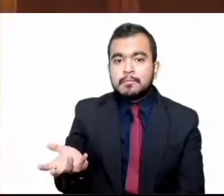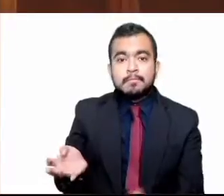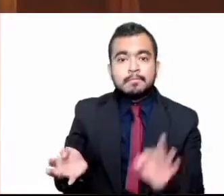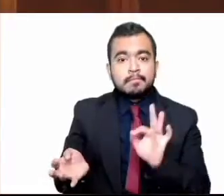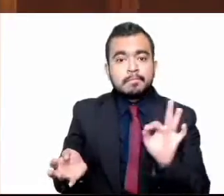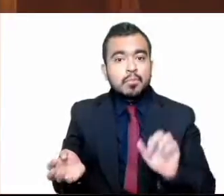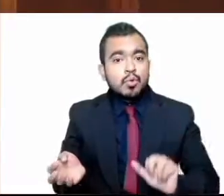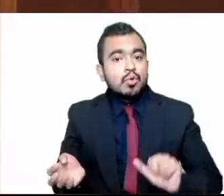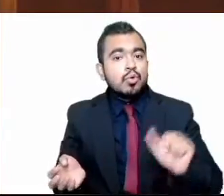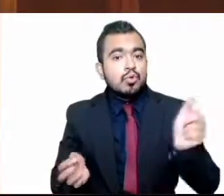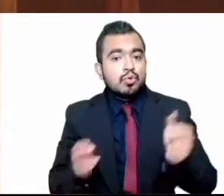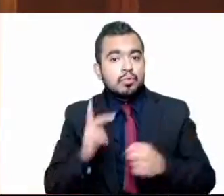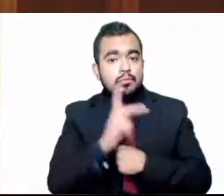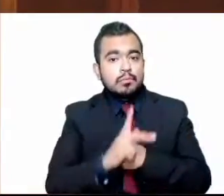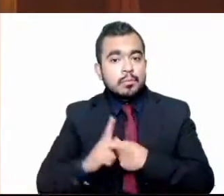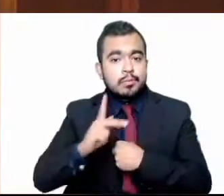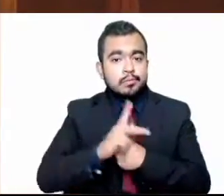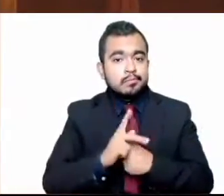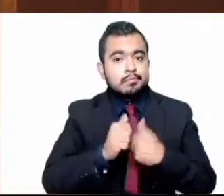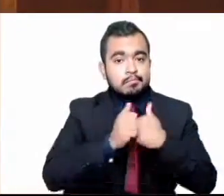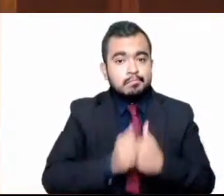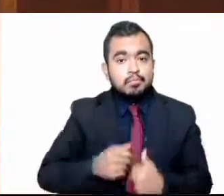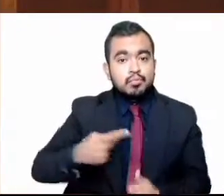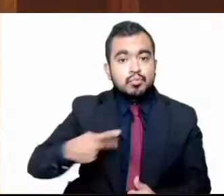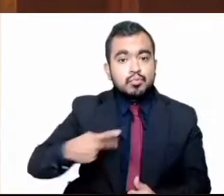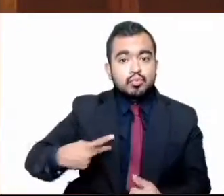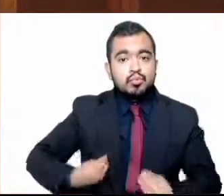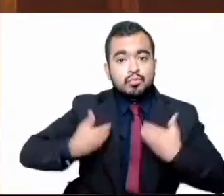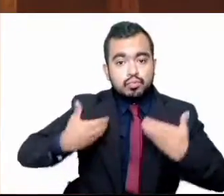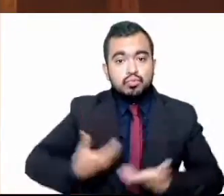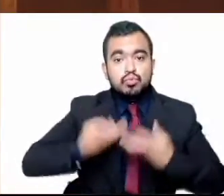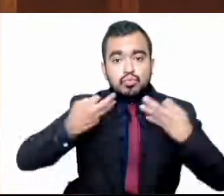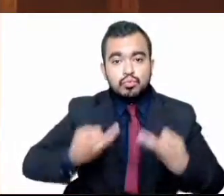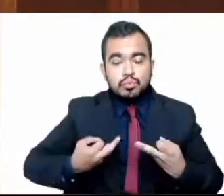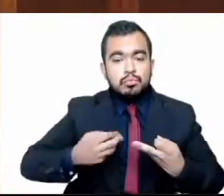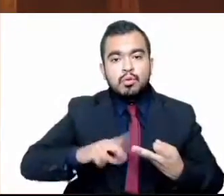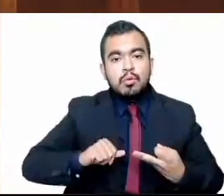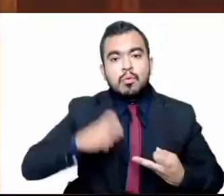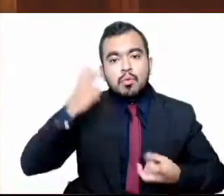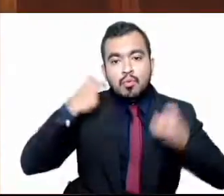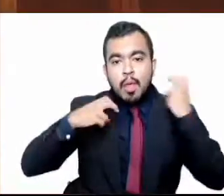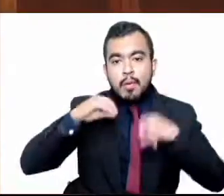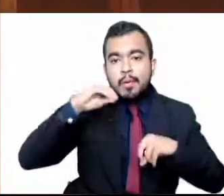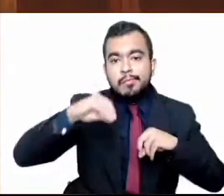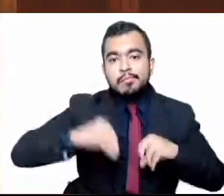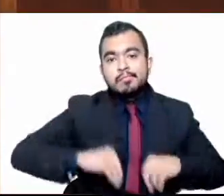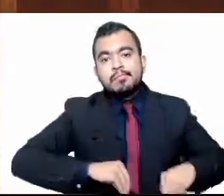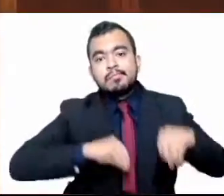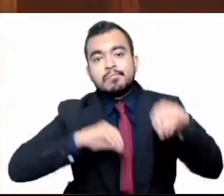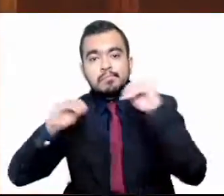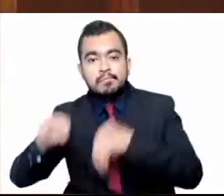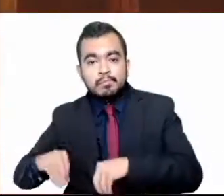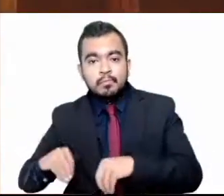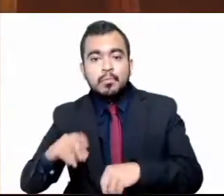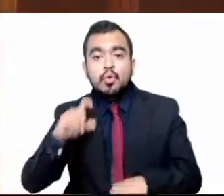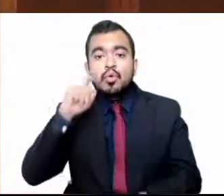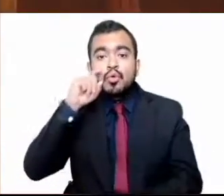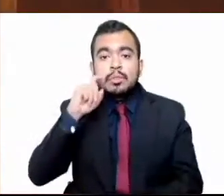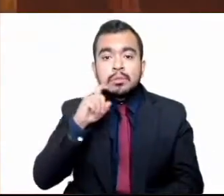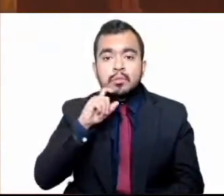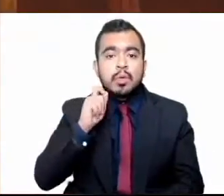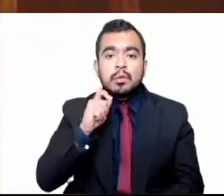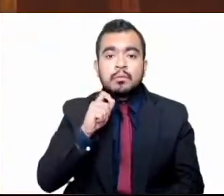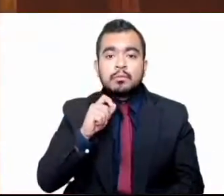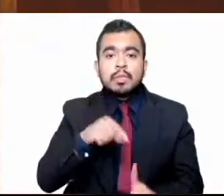en su lugar de residencia. El turismo sexual, en su forma más atroz, utiliza a niños,